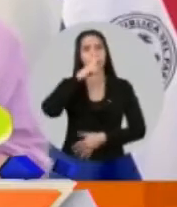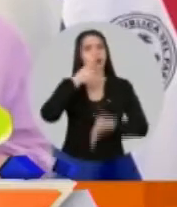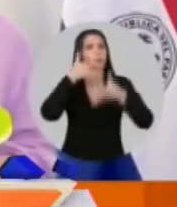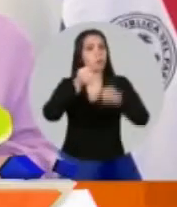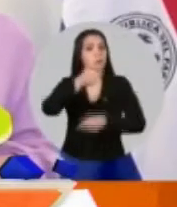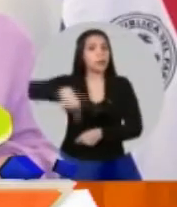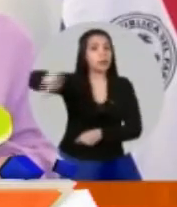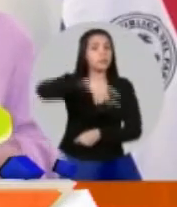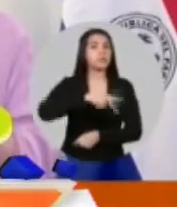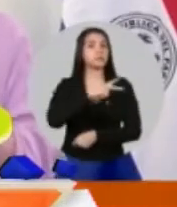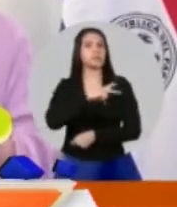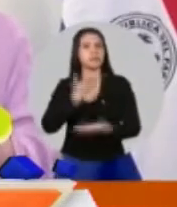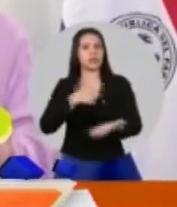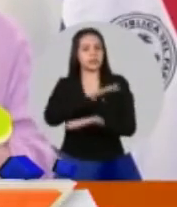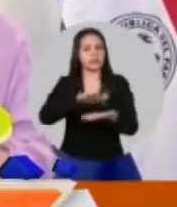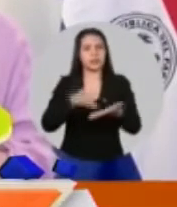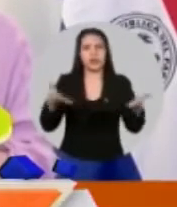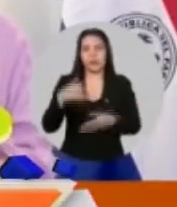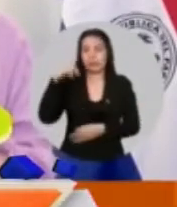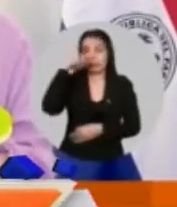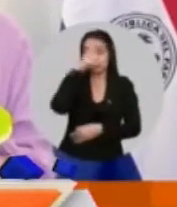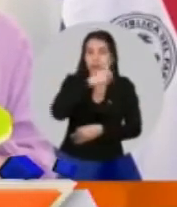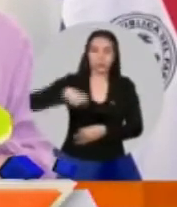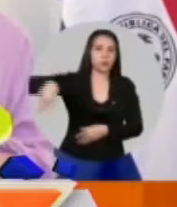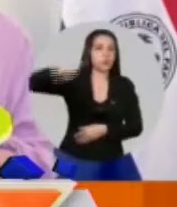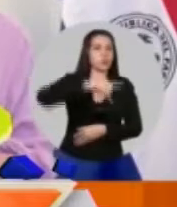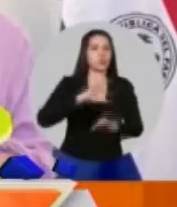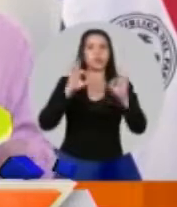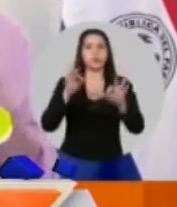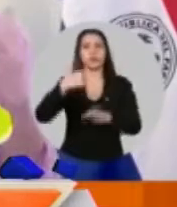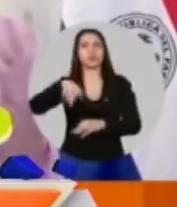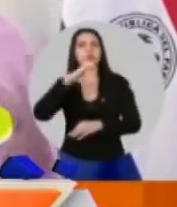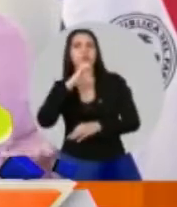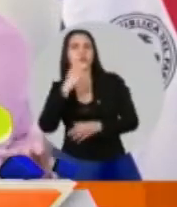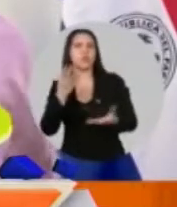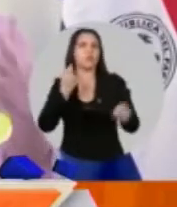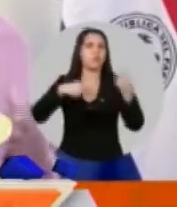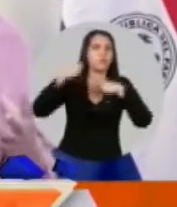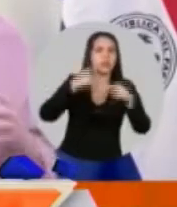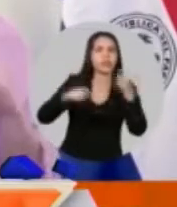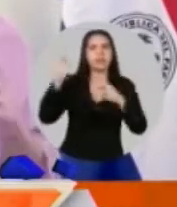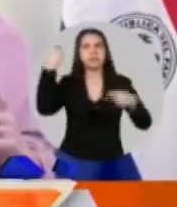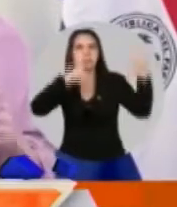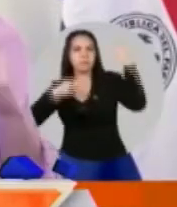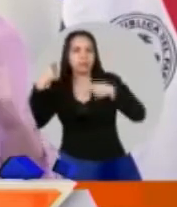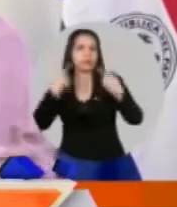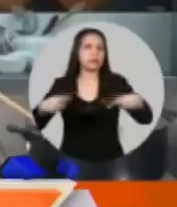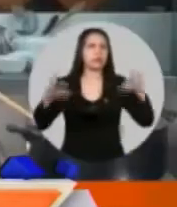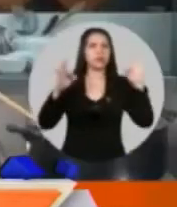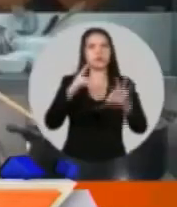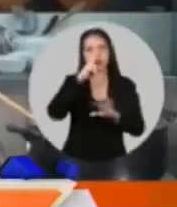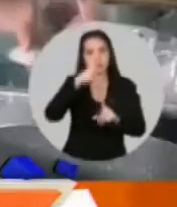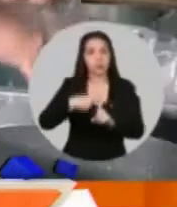iniciativa en televisión. Yo quiero saber y le pregunto a esos comerciantes que están viendo la televisión, ¿verdad? Y ahora vamos a esa palabra que tanto